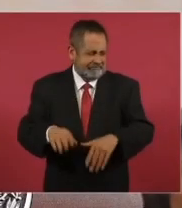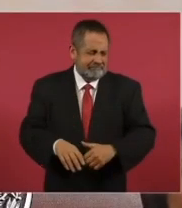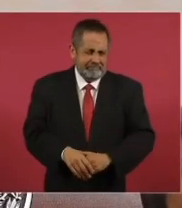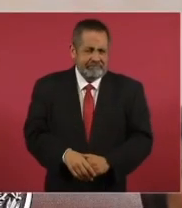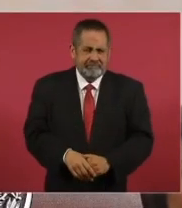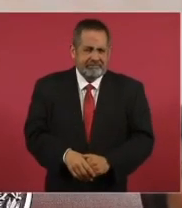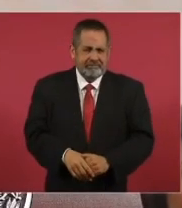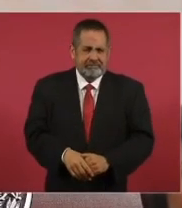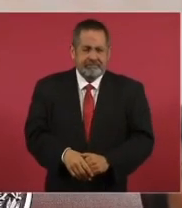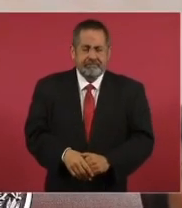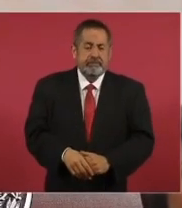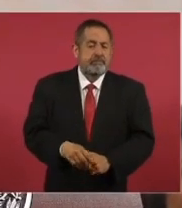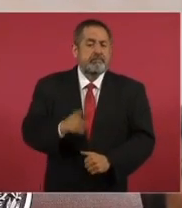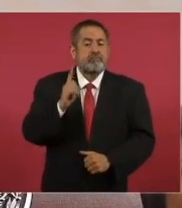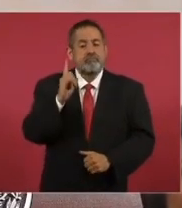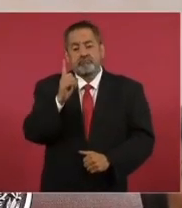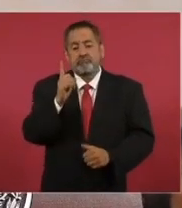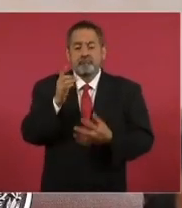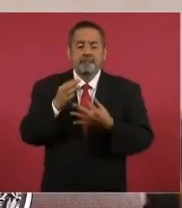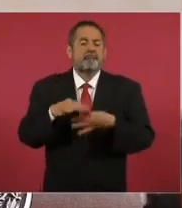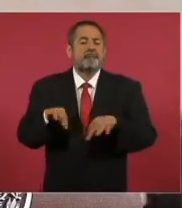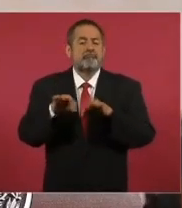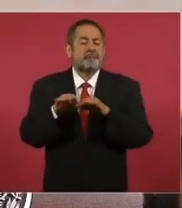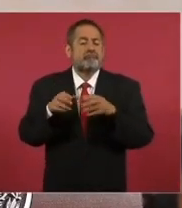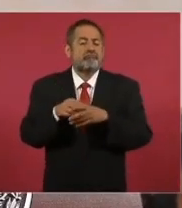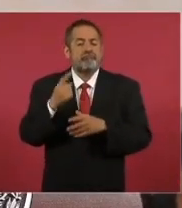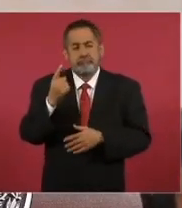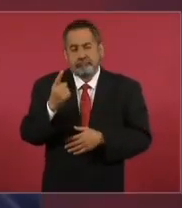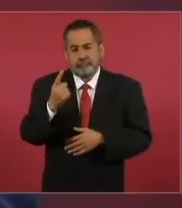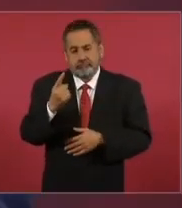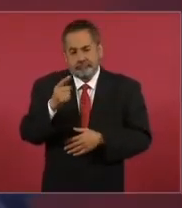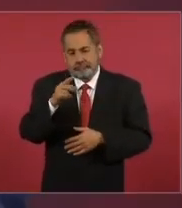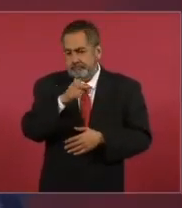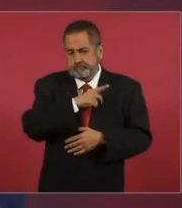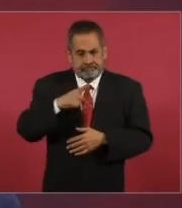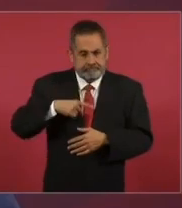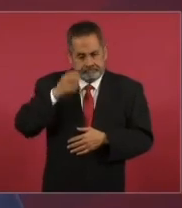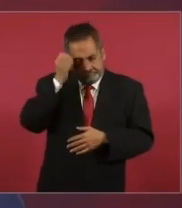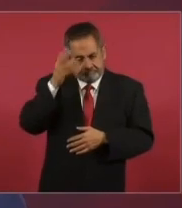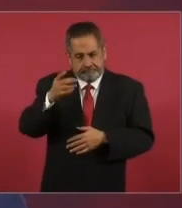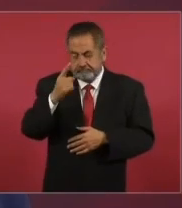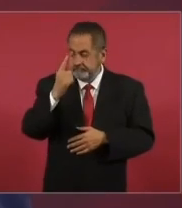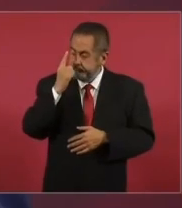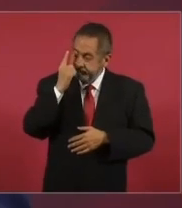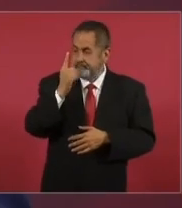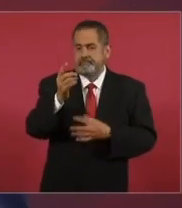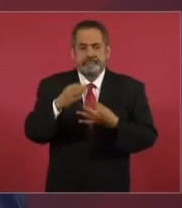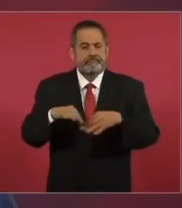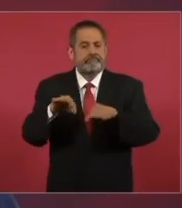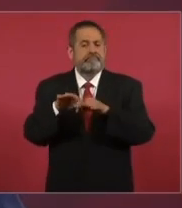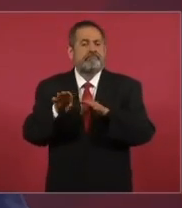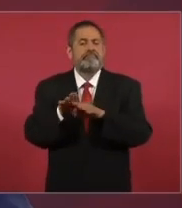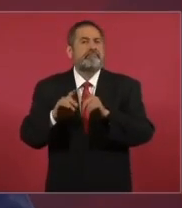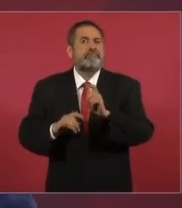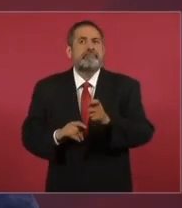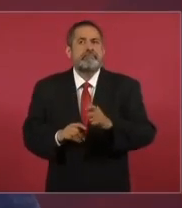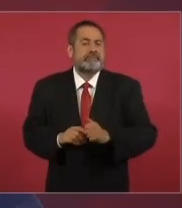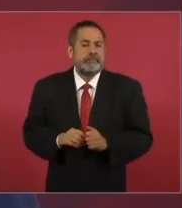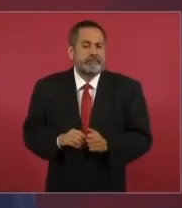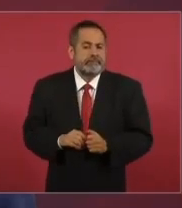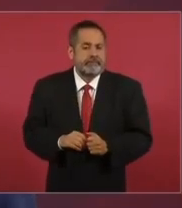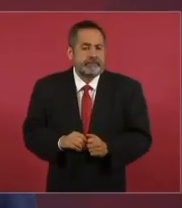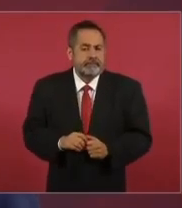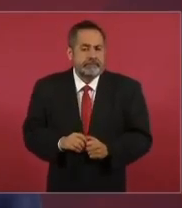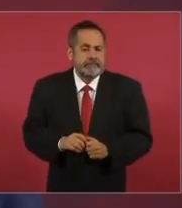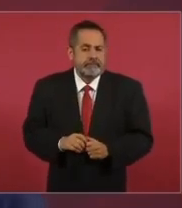Lo importante, no lo olviden, es